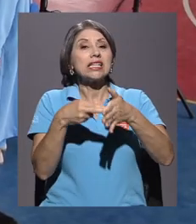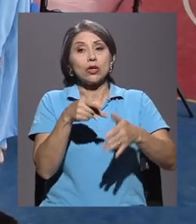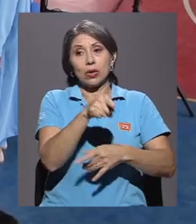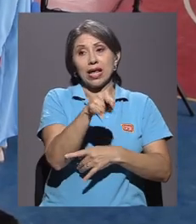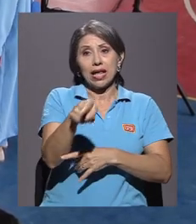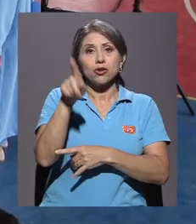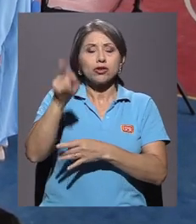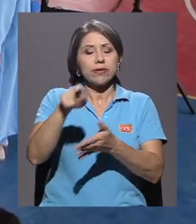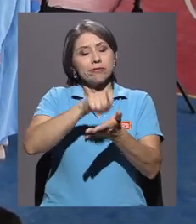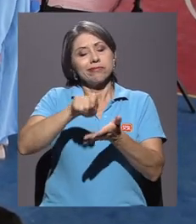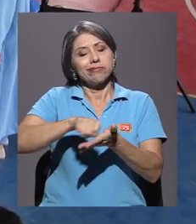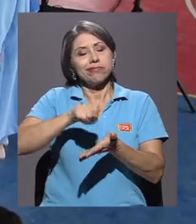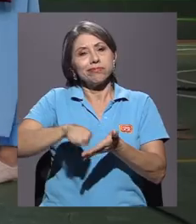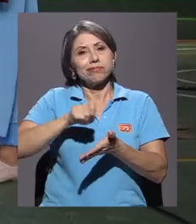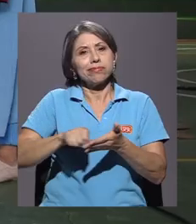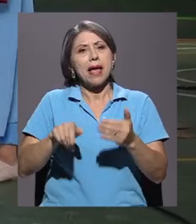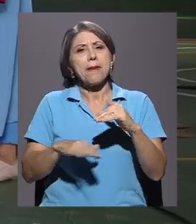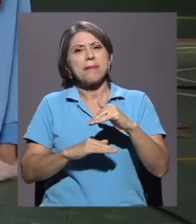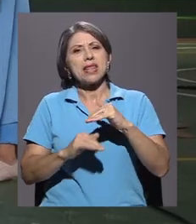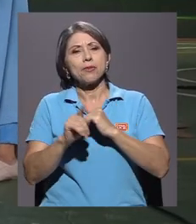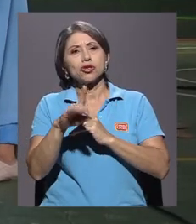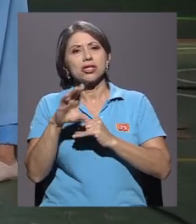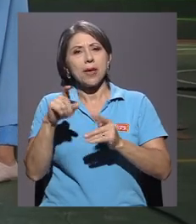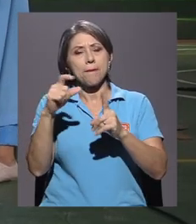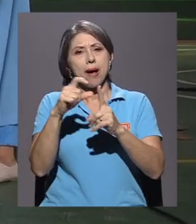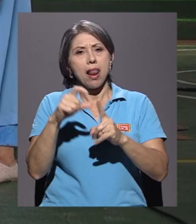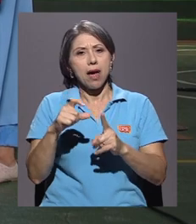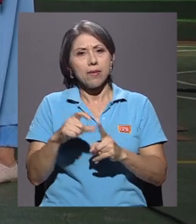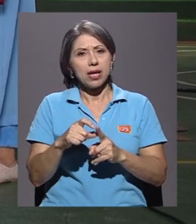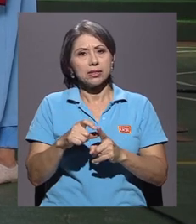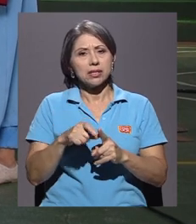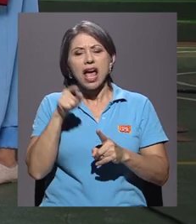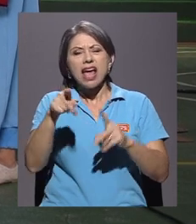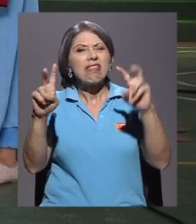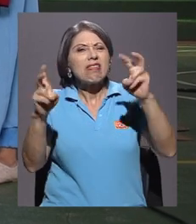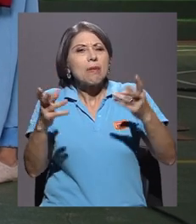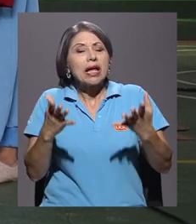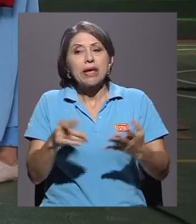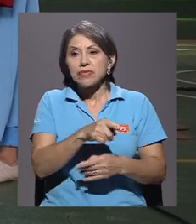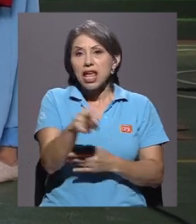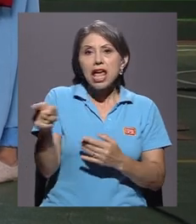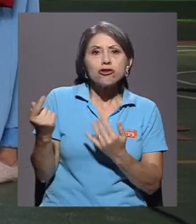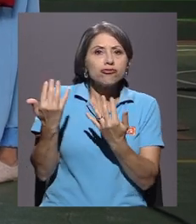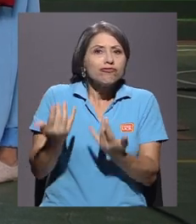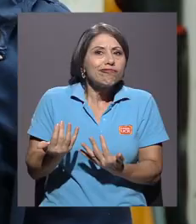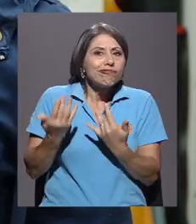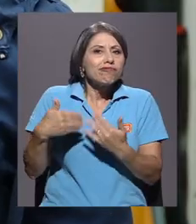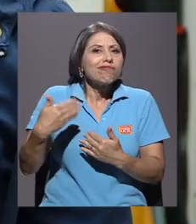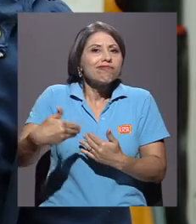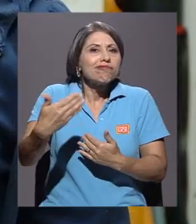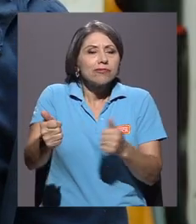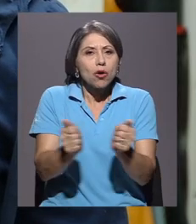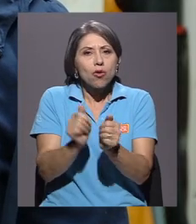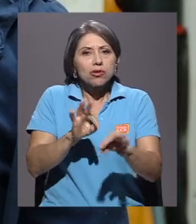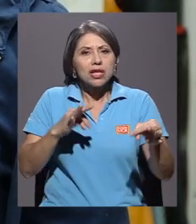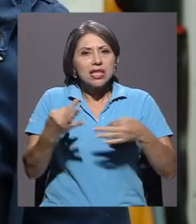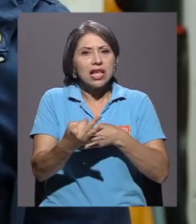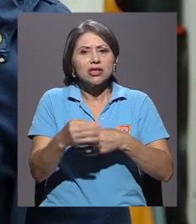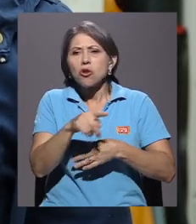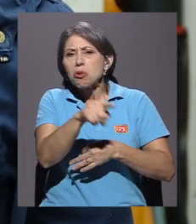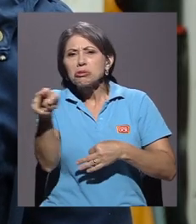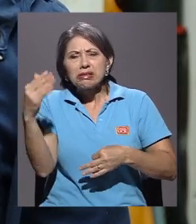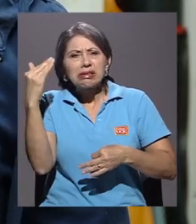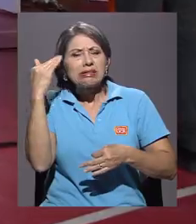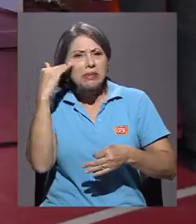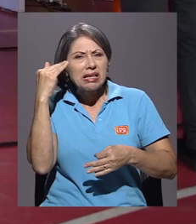realizar un ensayo de mínimo 100 palabras. Ensayo relacionado con lo que ellos esperan de los talleres, qué piensan ellos que es ciencia,